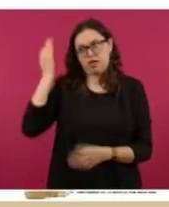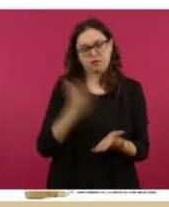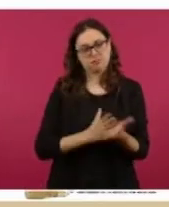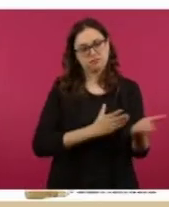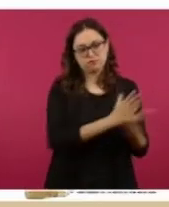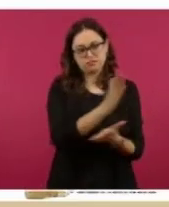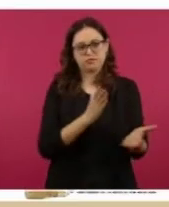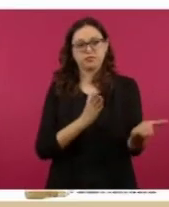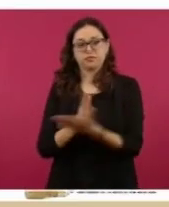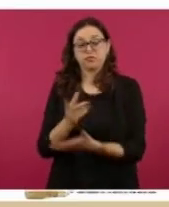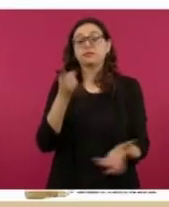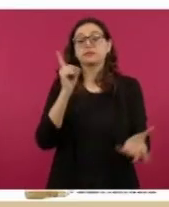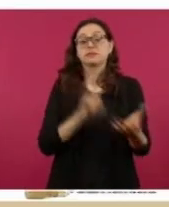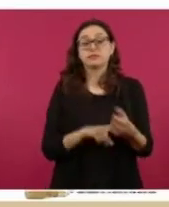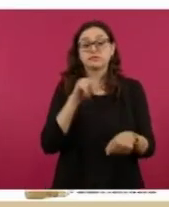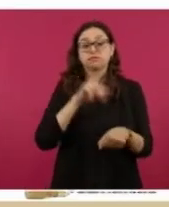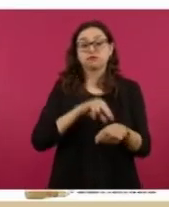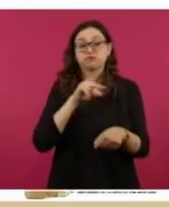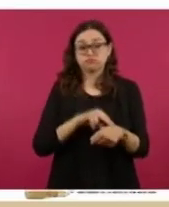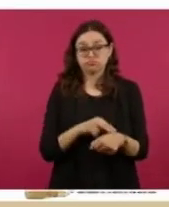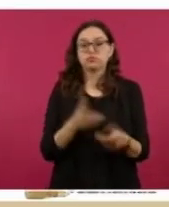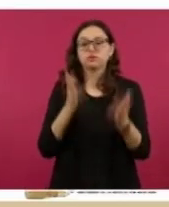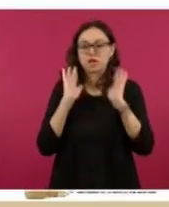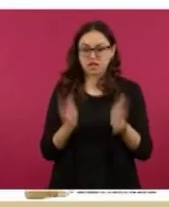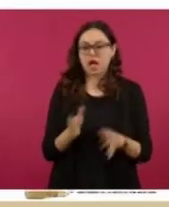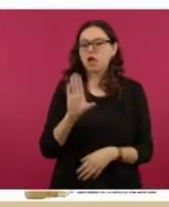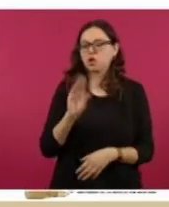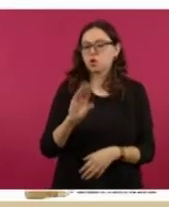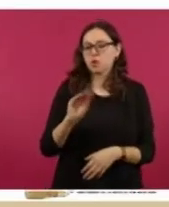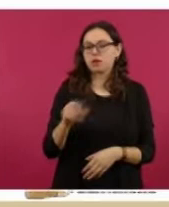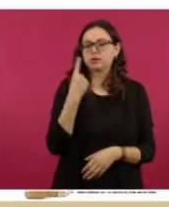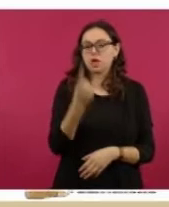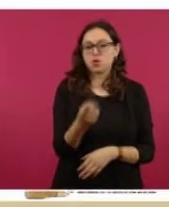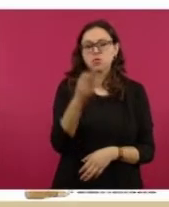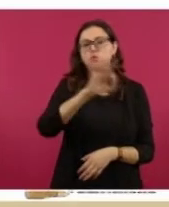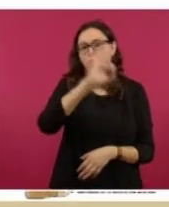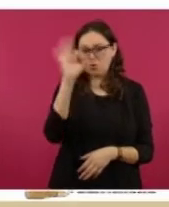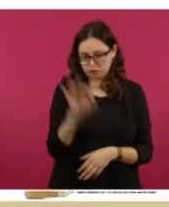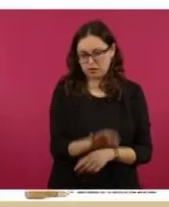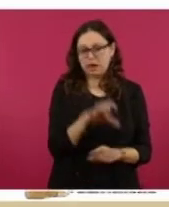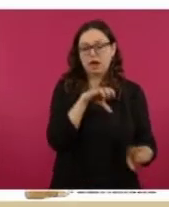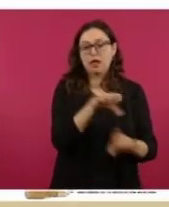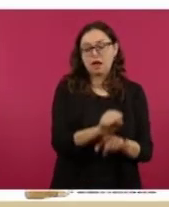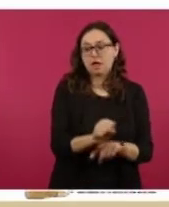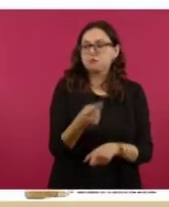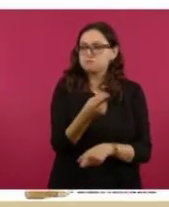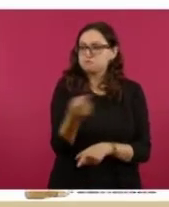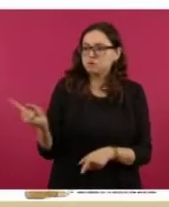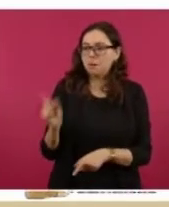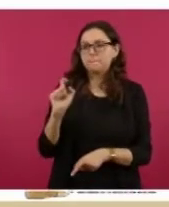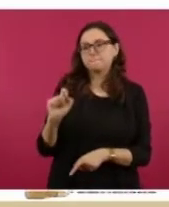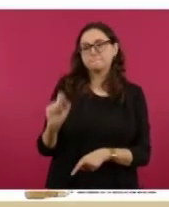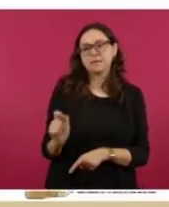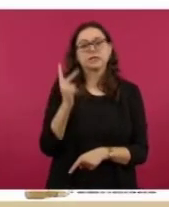ya un alcance de 91% de cobertura y en un proceso de contratación de 22 especialistas